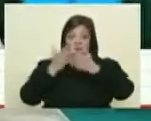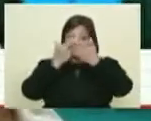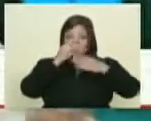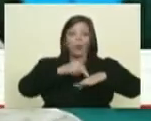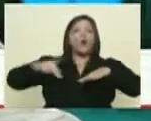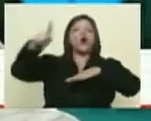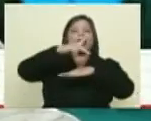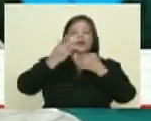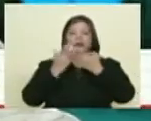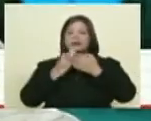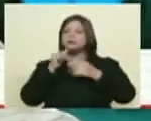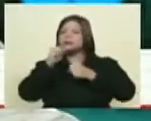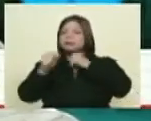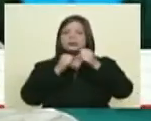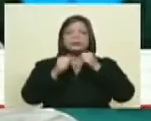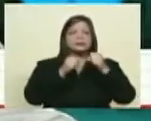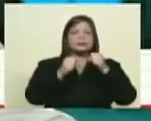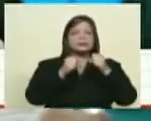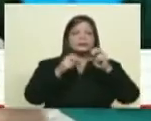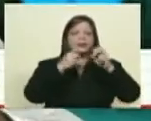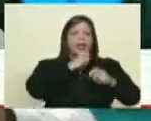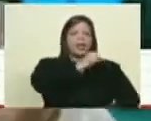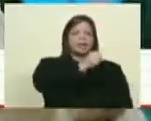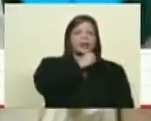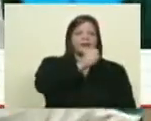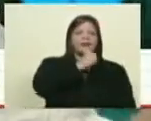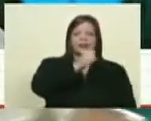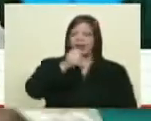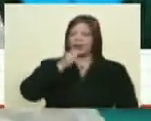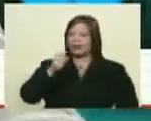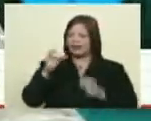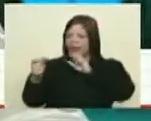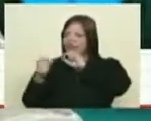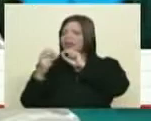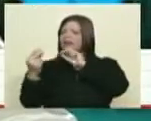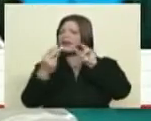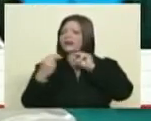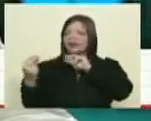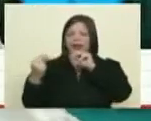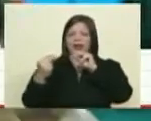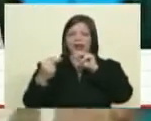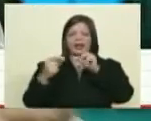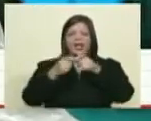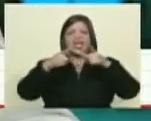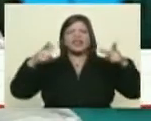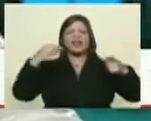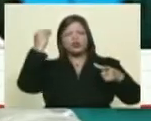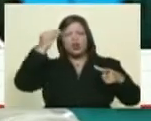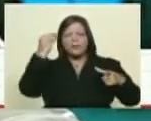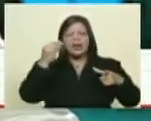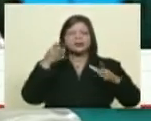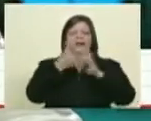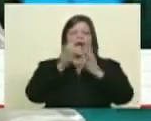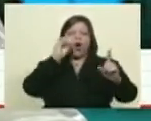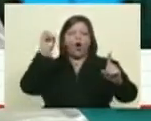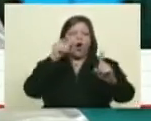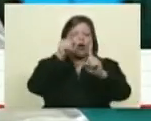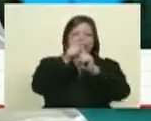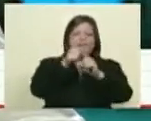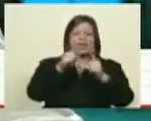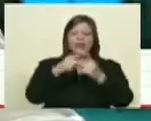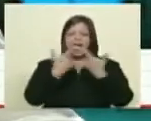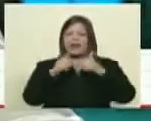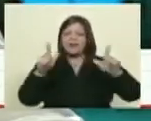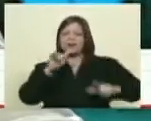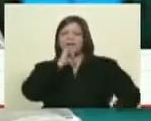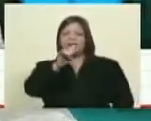académico. Primero se les hacía, pues, una entrevista de carácter general sobre el periodismo, qué opinas de la objetividad, qué opinas de la libertad